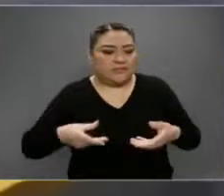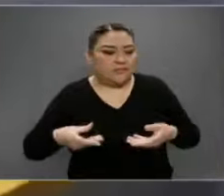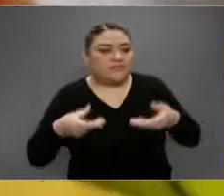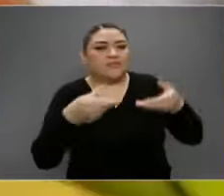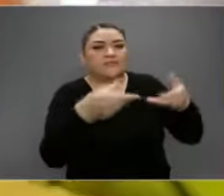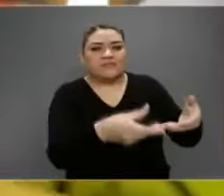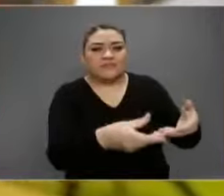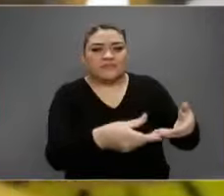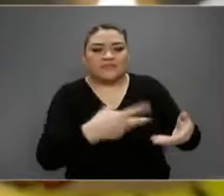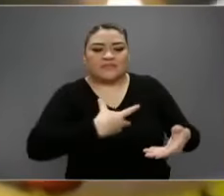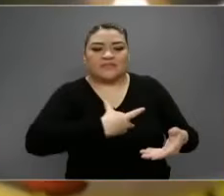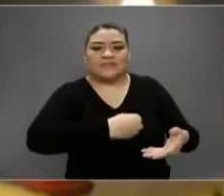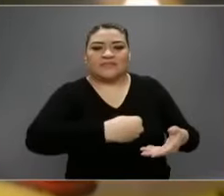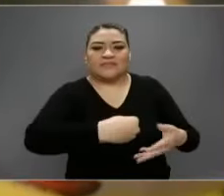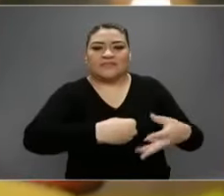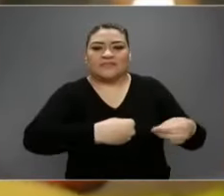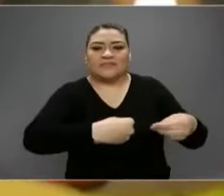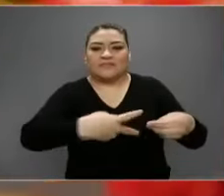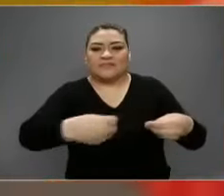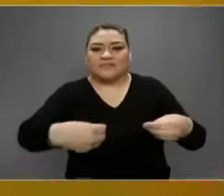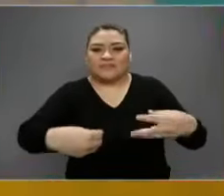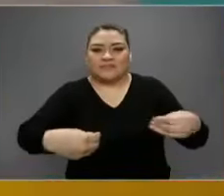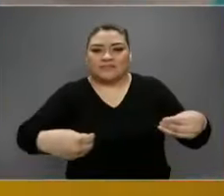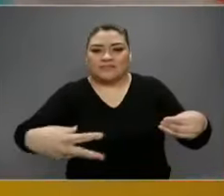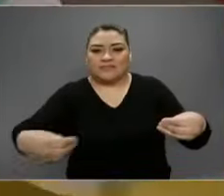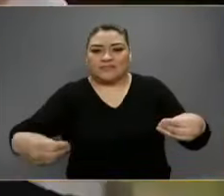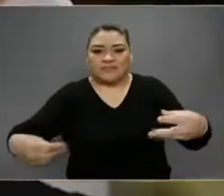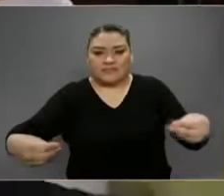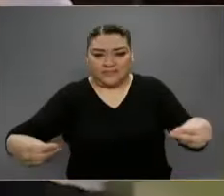paquete y ahí va circulando el virus de uno a otro.